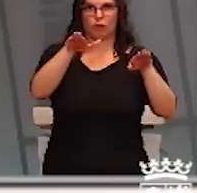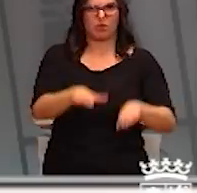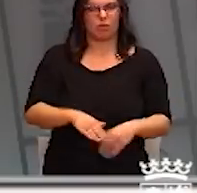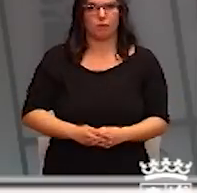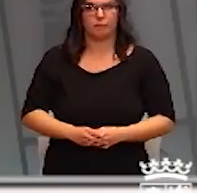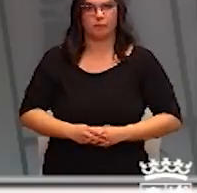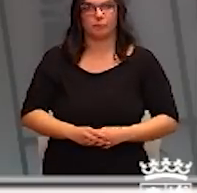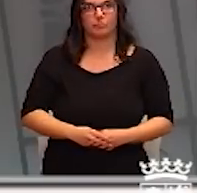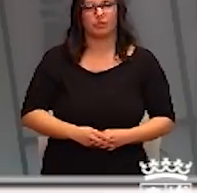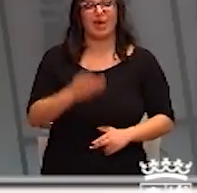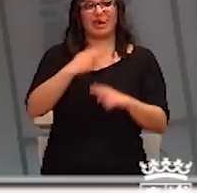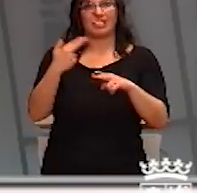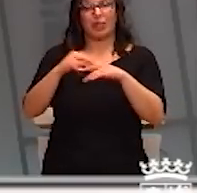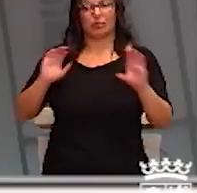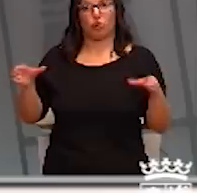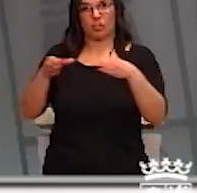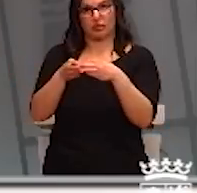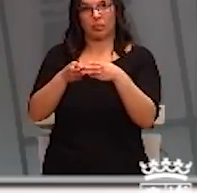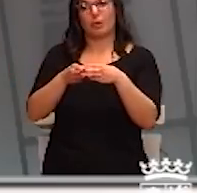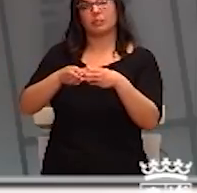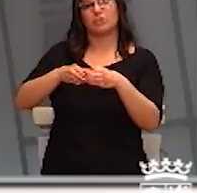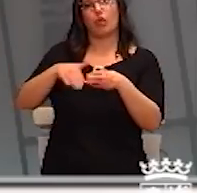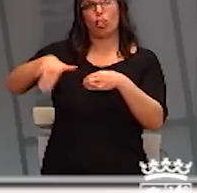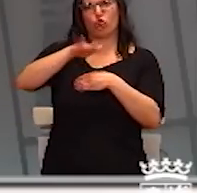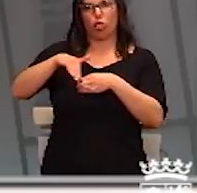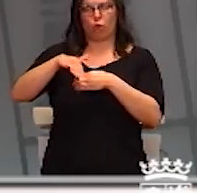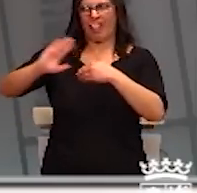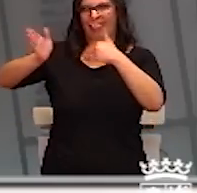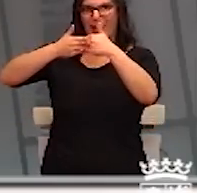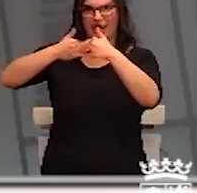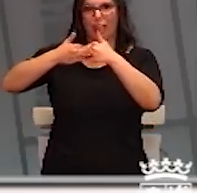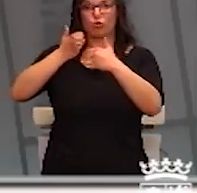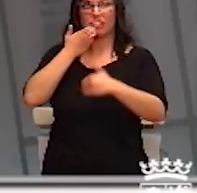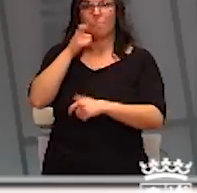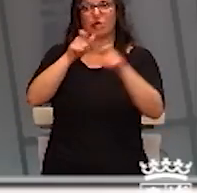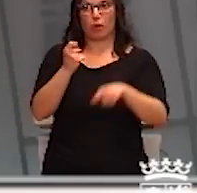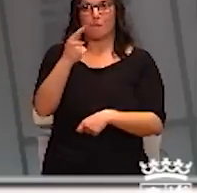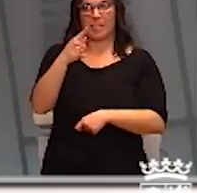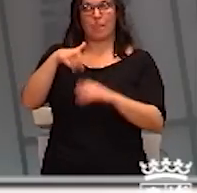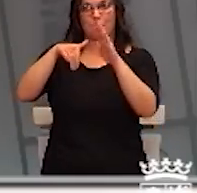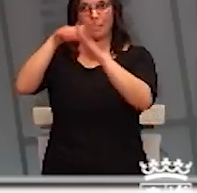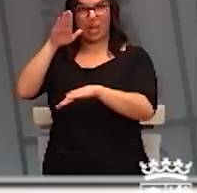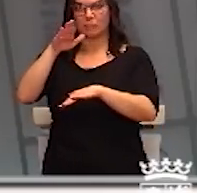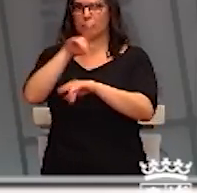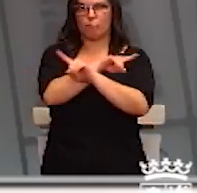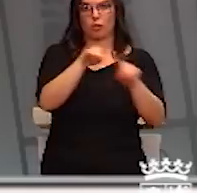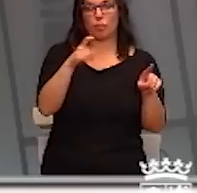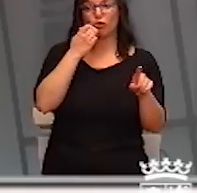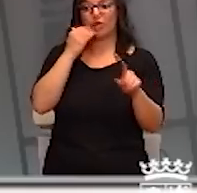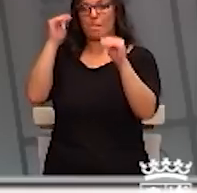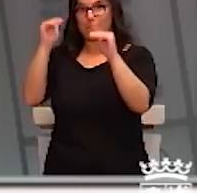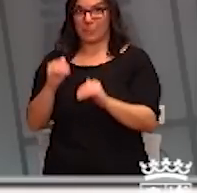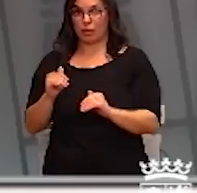las actividades colectivas celebradas en espacios cerrados que impliquen a más de mil personas y, tuvieran un aforo menor al millar,